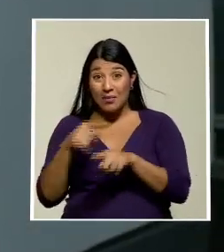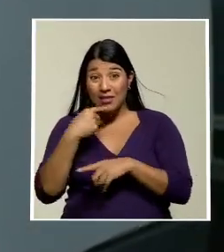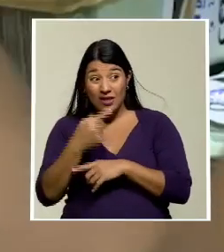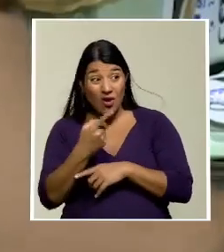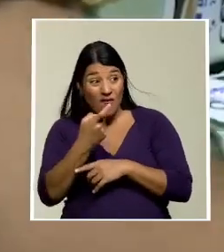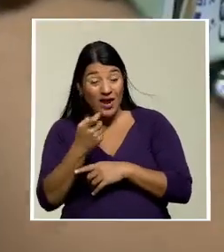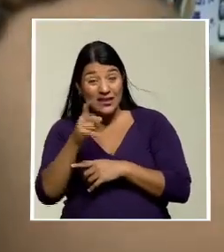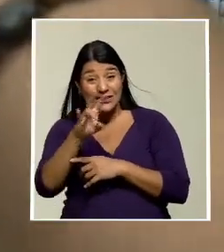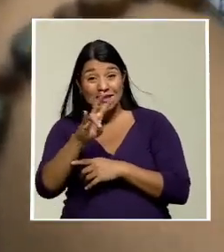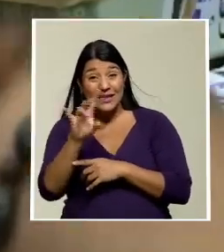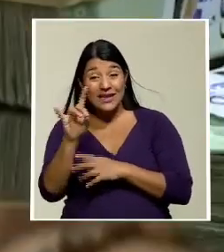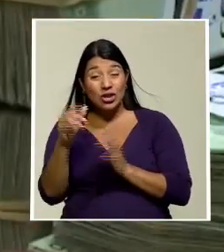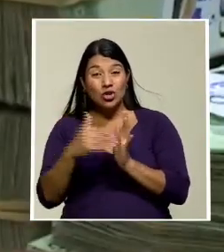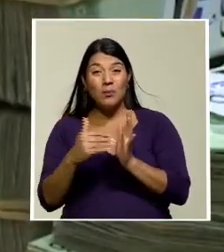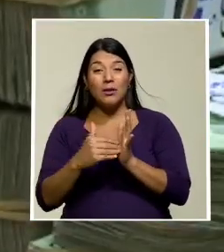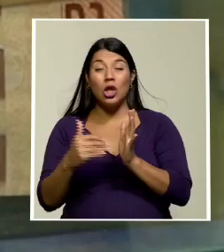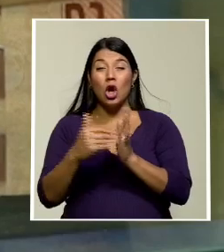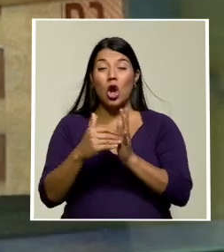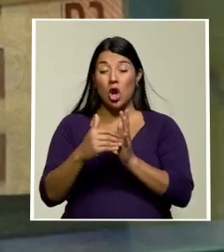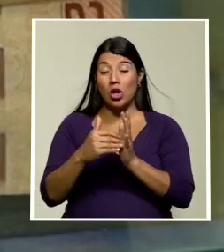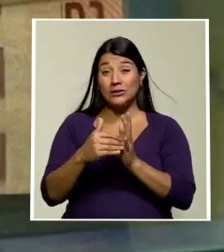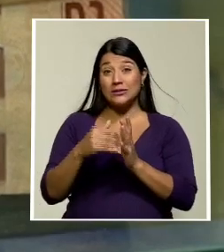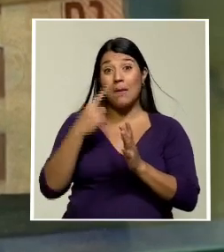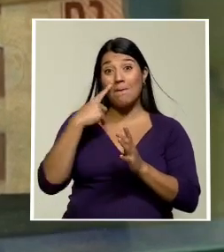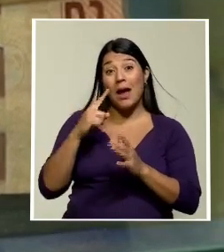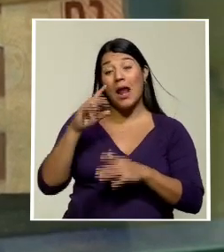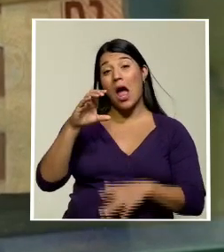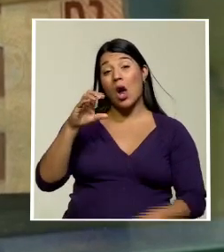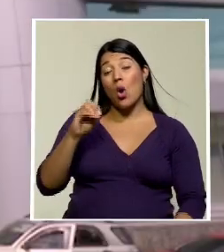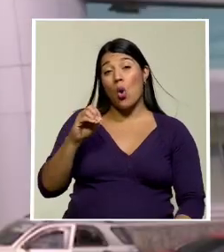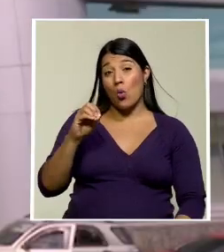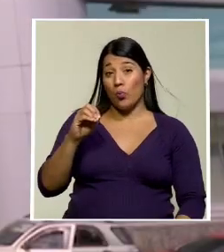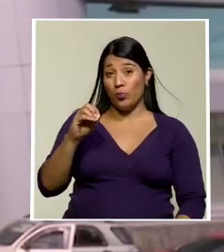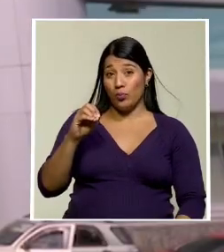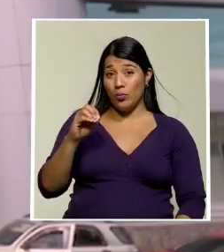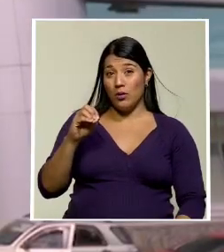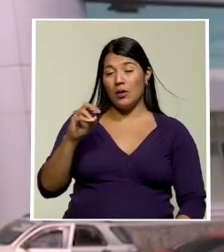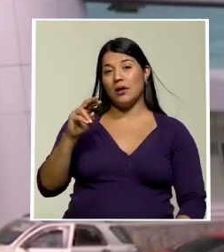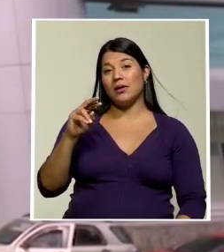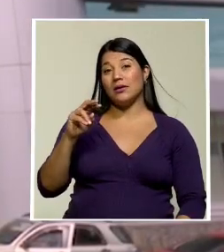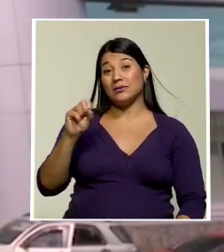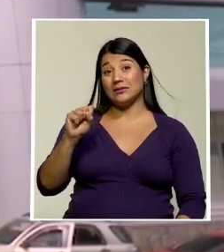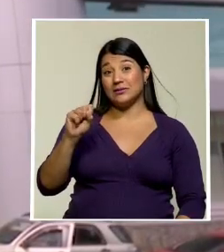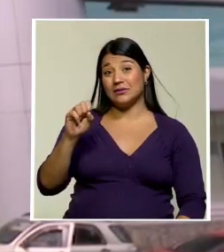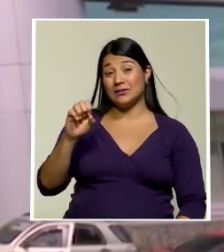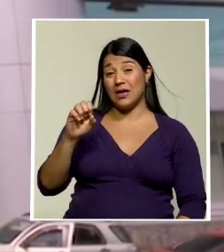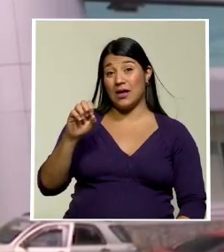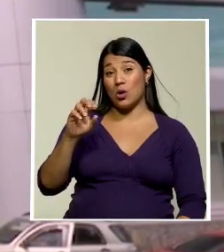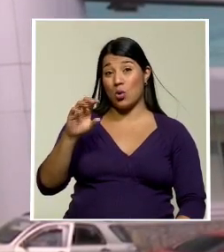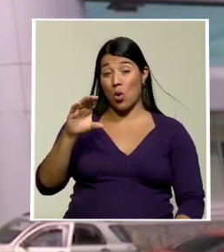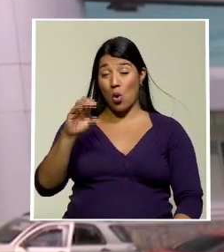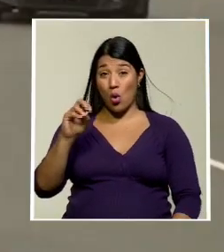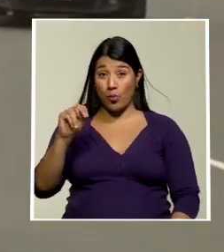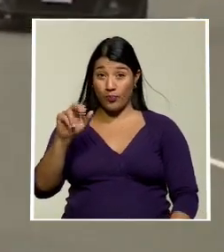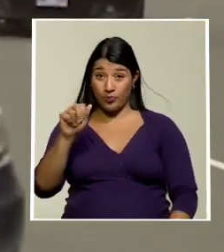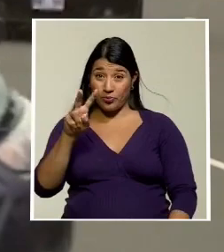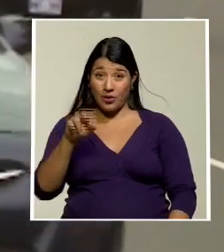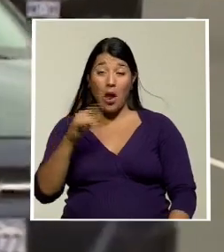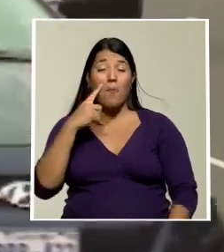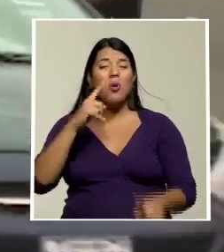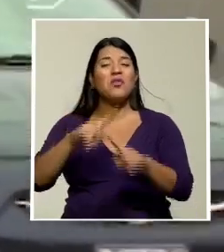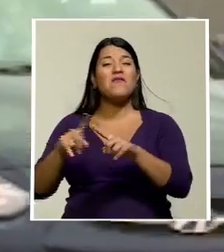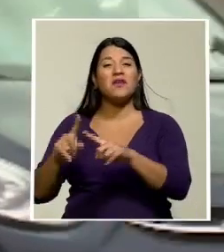78 mil millones de colones del Consejo Nacional de Vialidad se dio por diversas causas entre ellos el recorte al marchamo